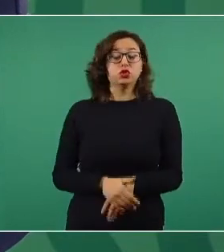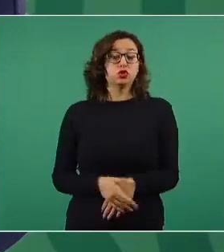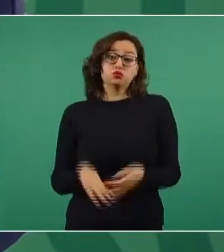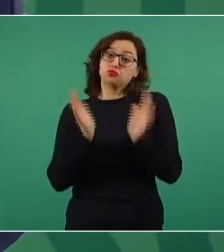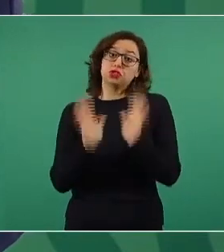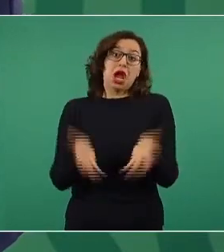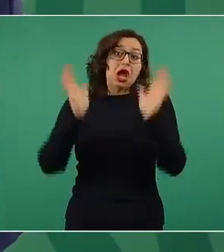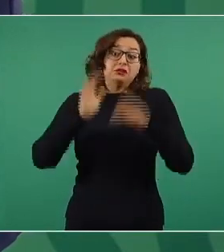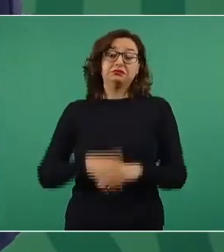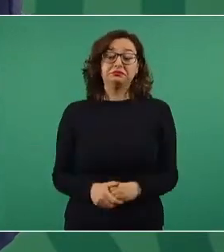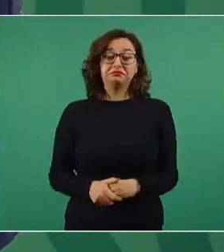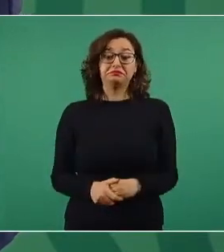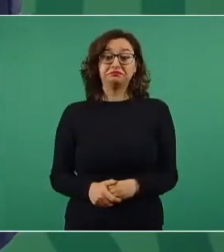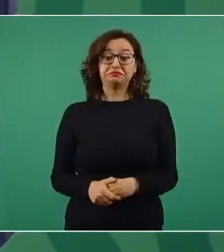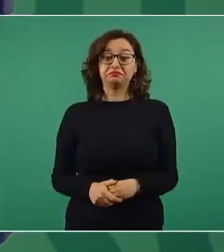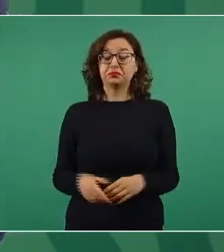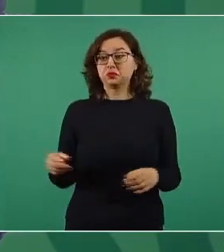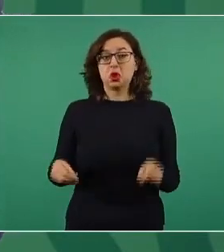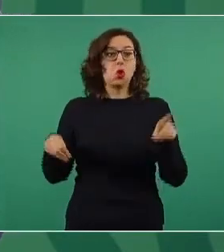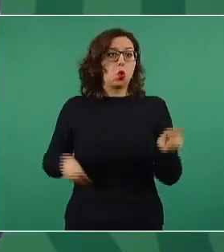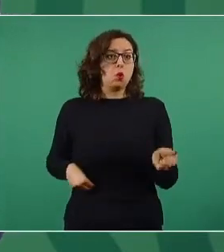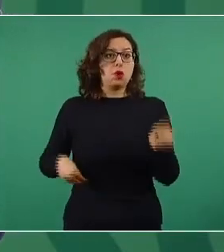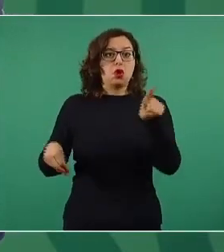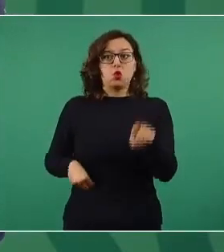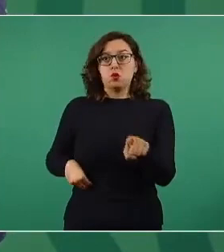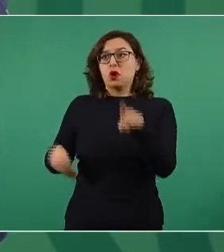tienen culpables